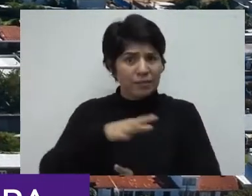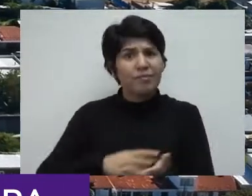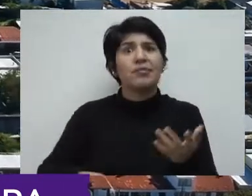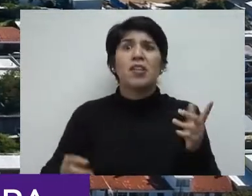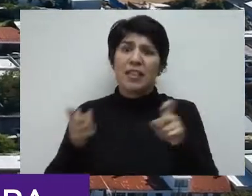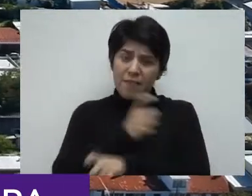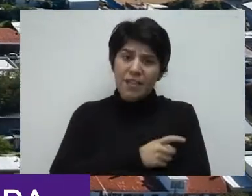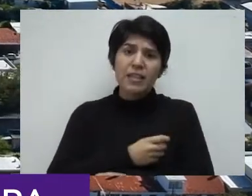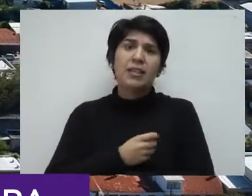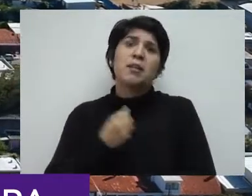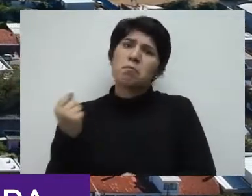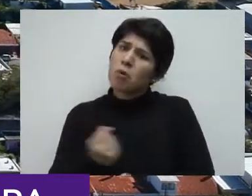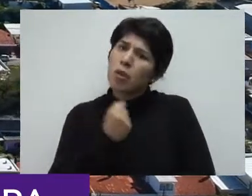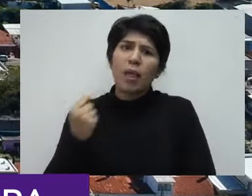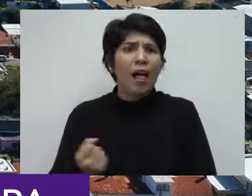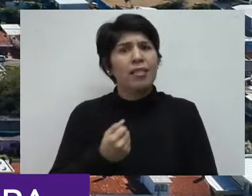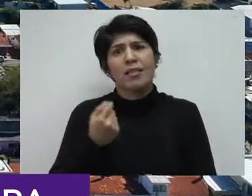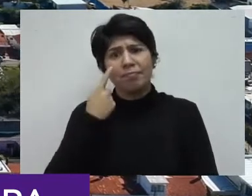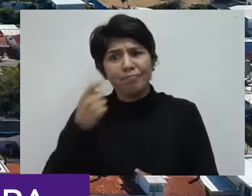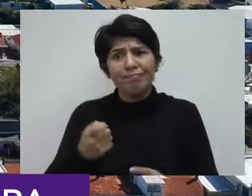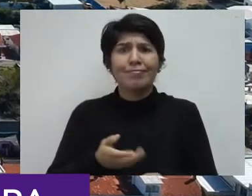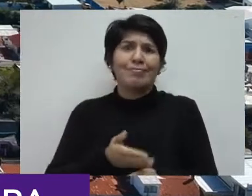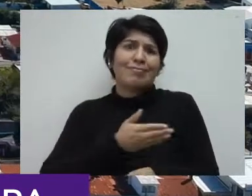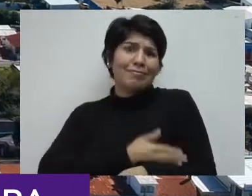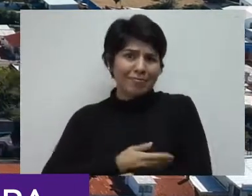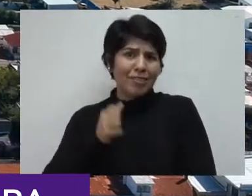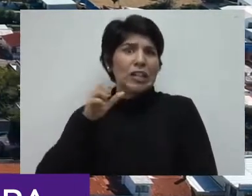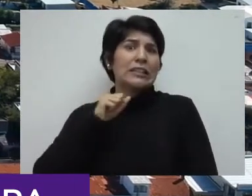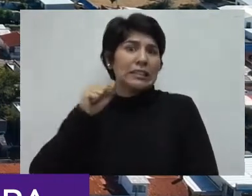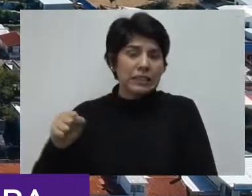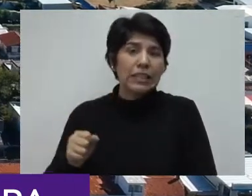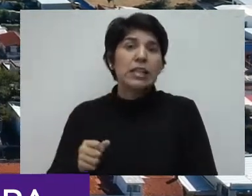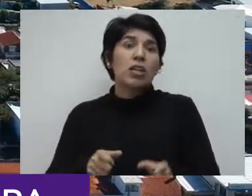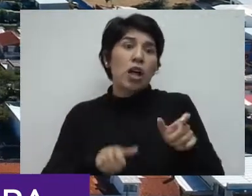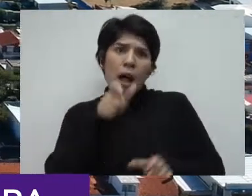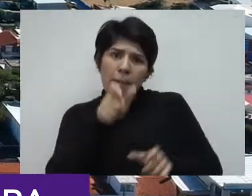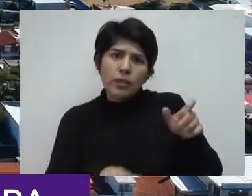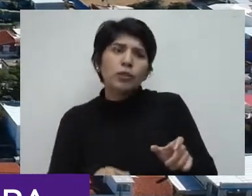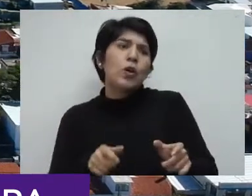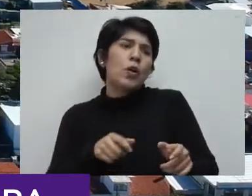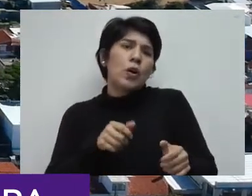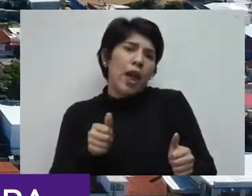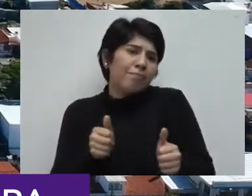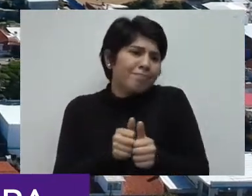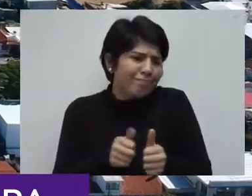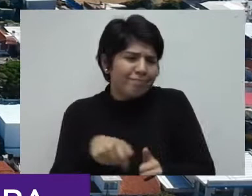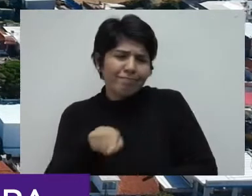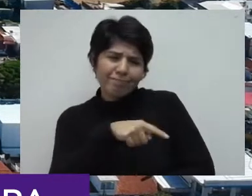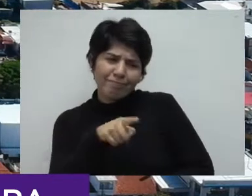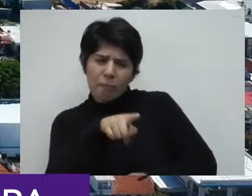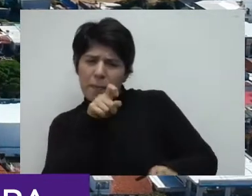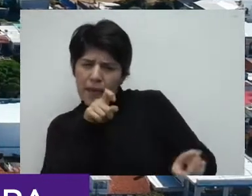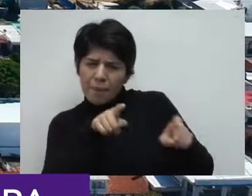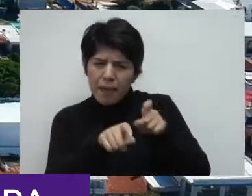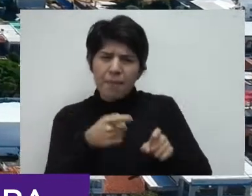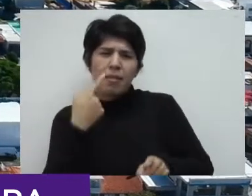bastante difícil, y en cuanto a la prevención de suicidio, poder detectar las distintas señales de las personas allegadas, ya